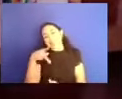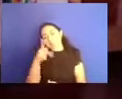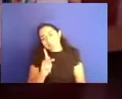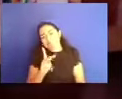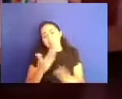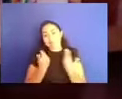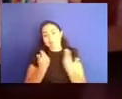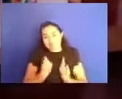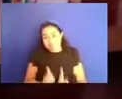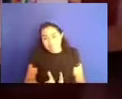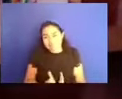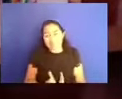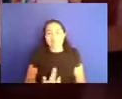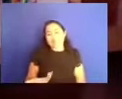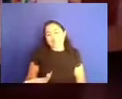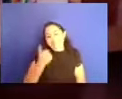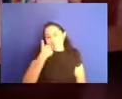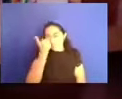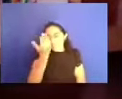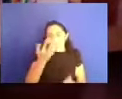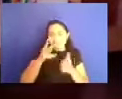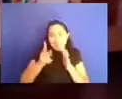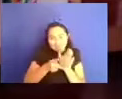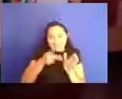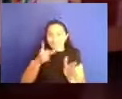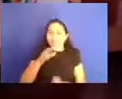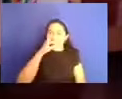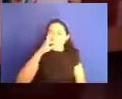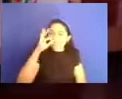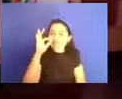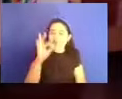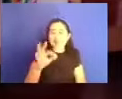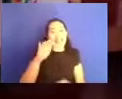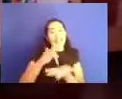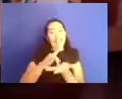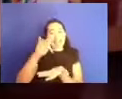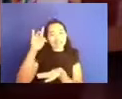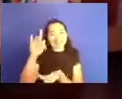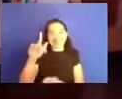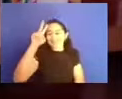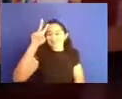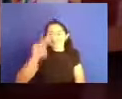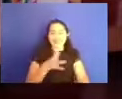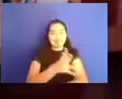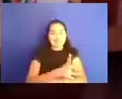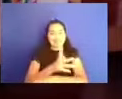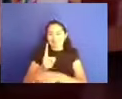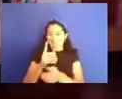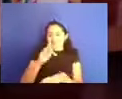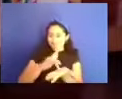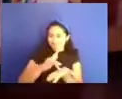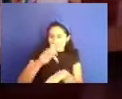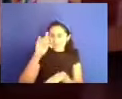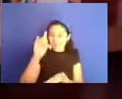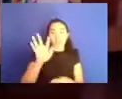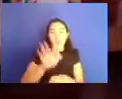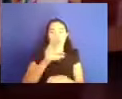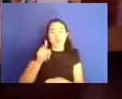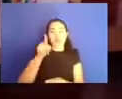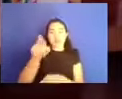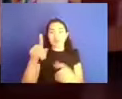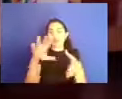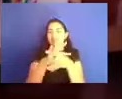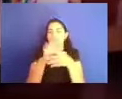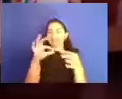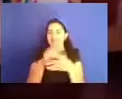en este momento pues te quiero, te quiero reiterar, este, las gracias muy especiales por tu, por tu, por tus